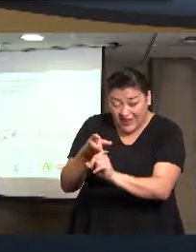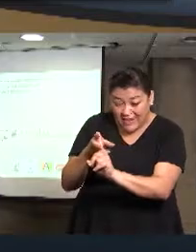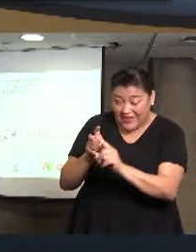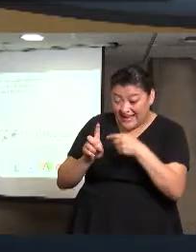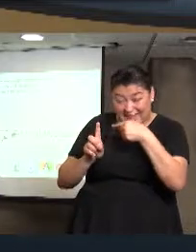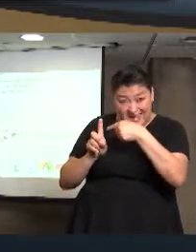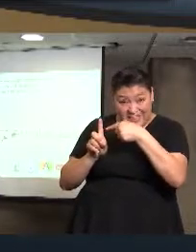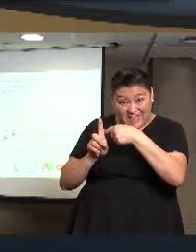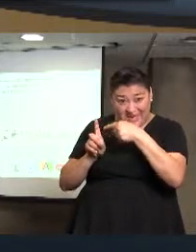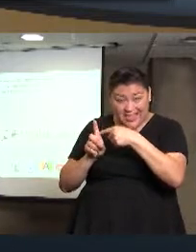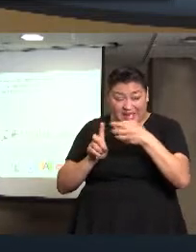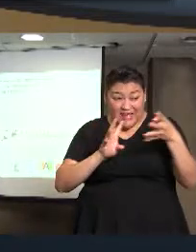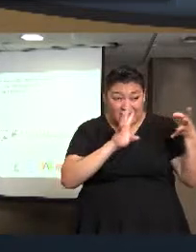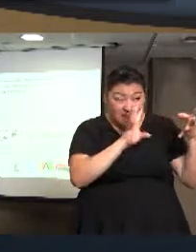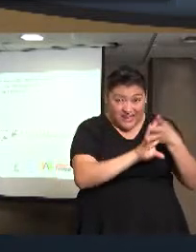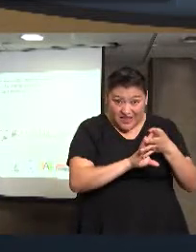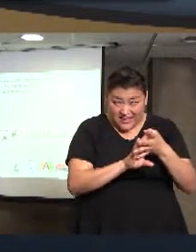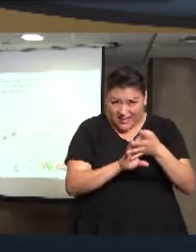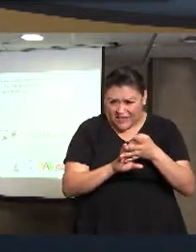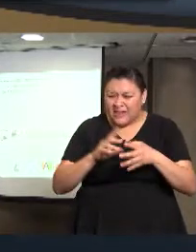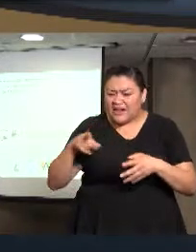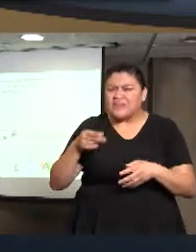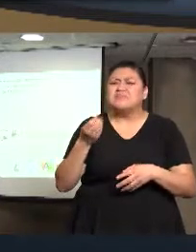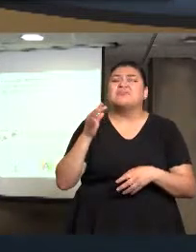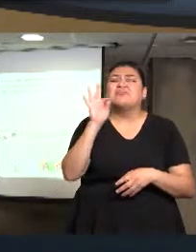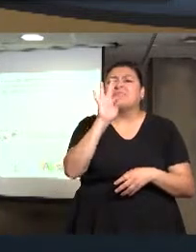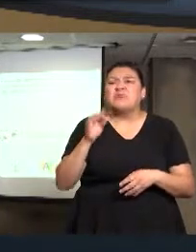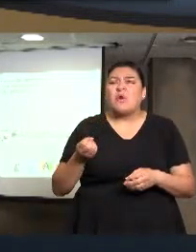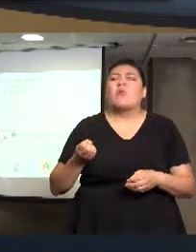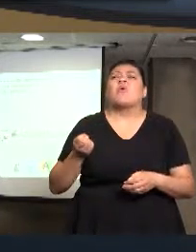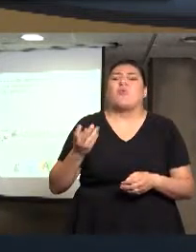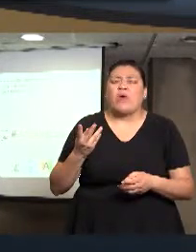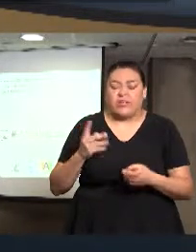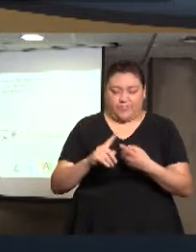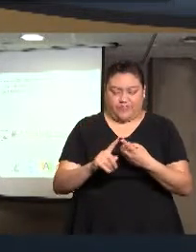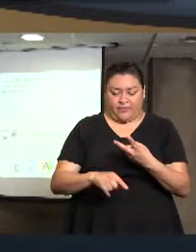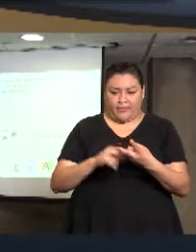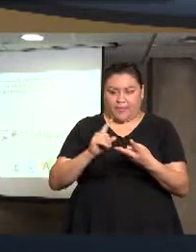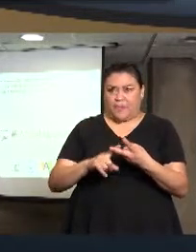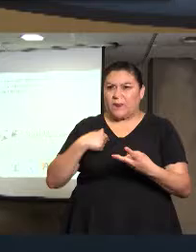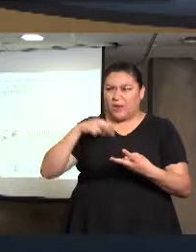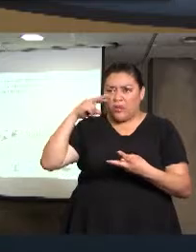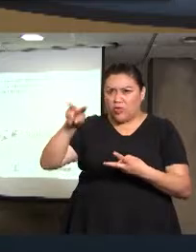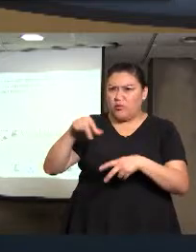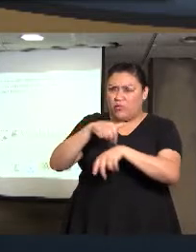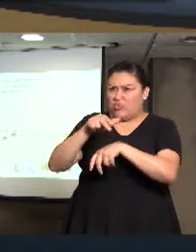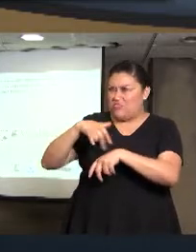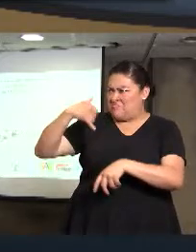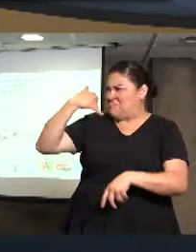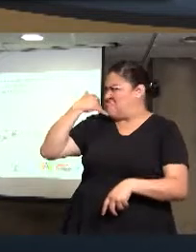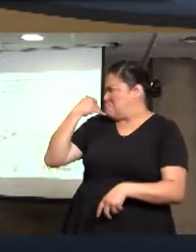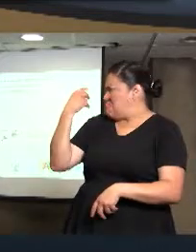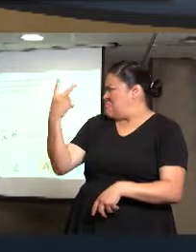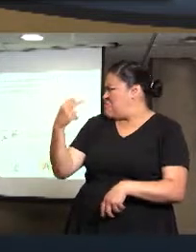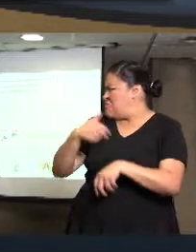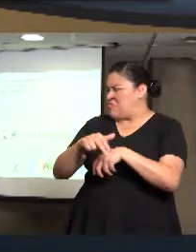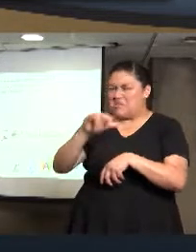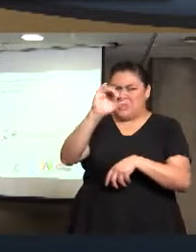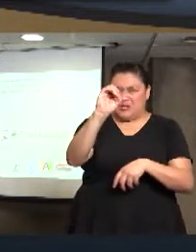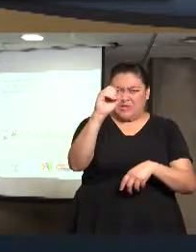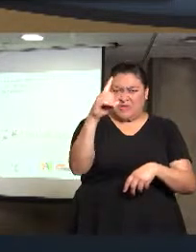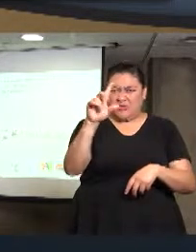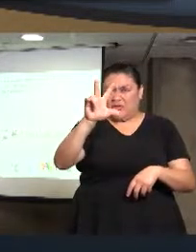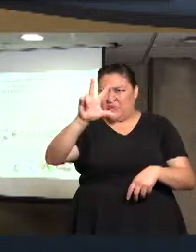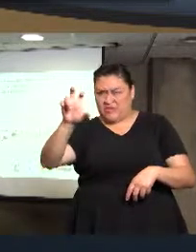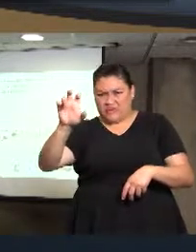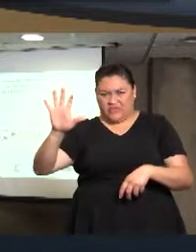qué porcentaje representa, si me pueden resolver una duda, veo dos números 01800, uno creo